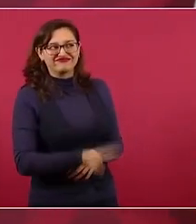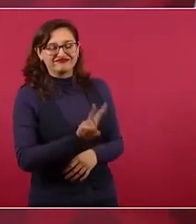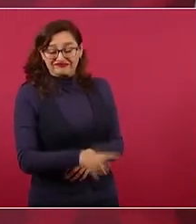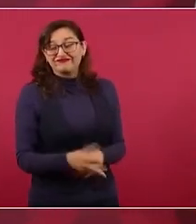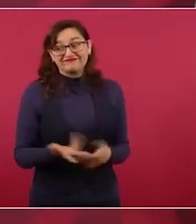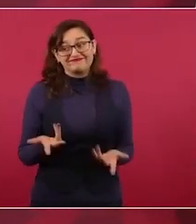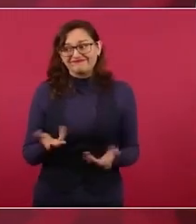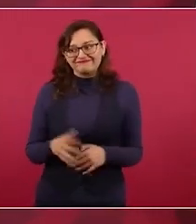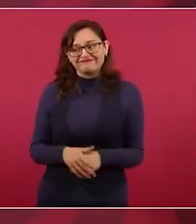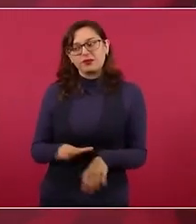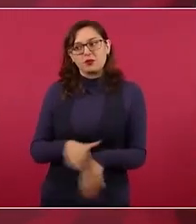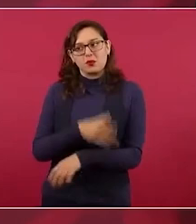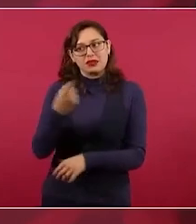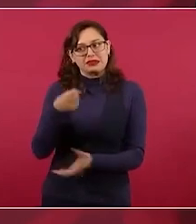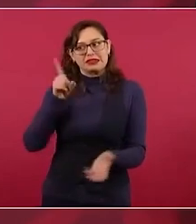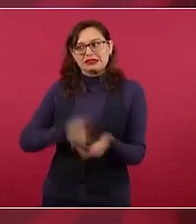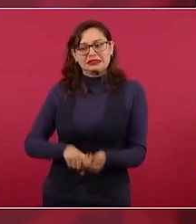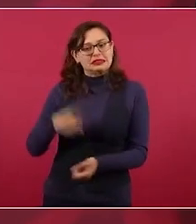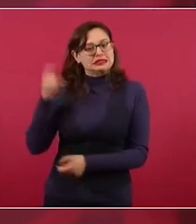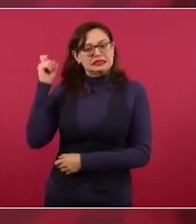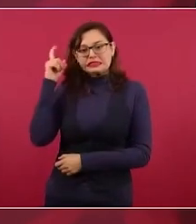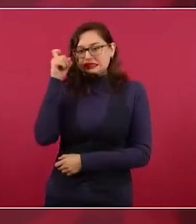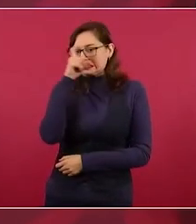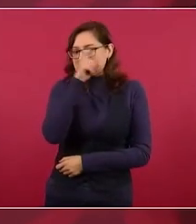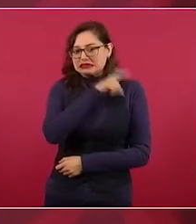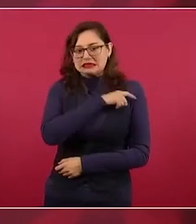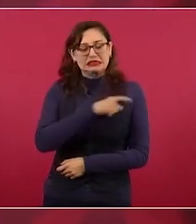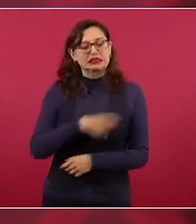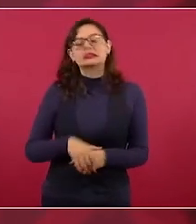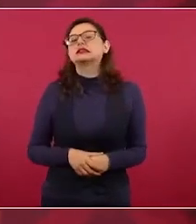no quiere decir que todo lo que esté ahí